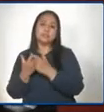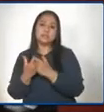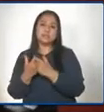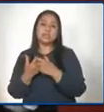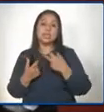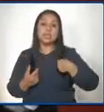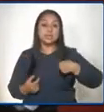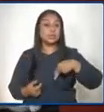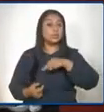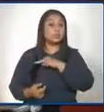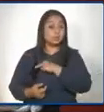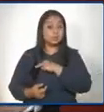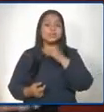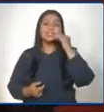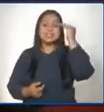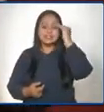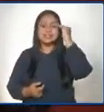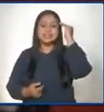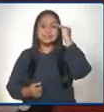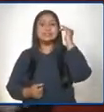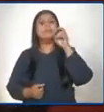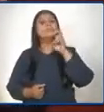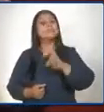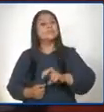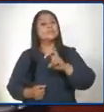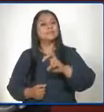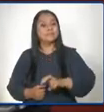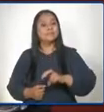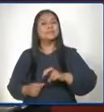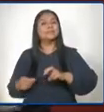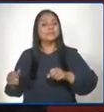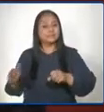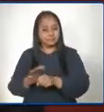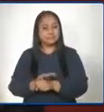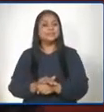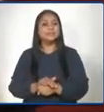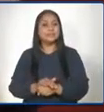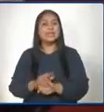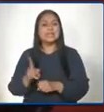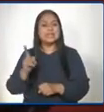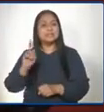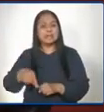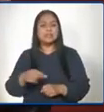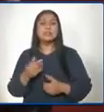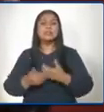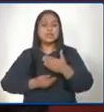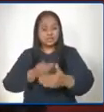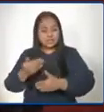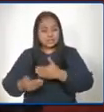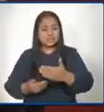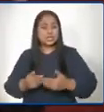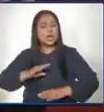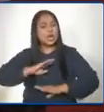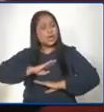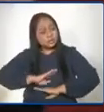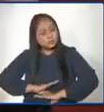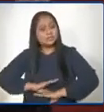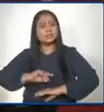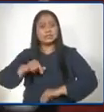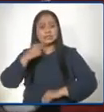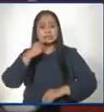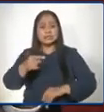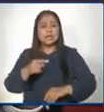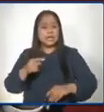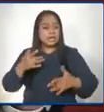nosotros sabemos que necesitamos llenar ese proceso. No solamente ese vacío